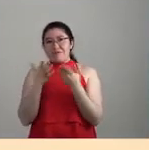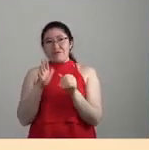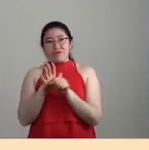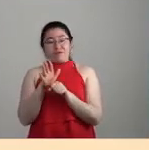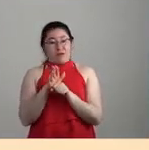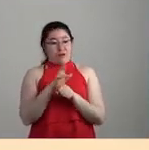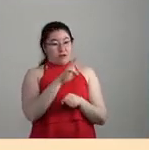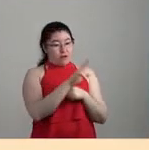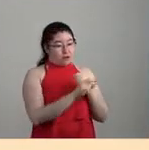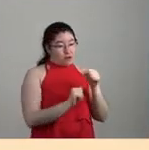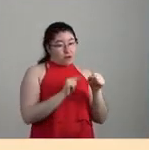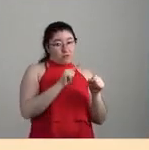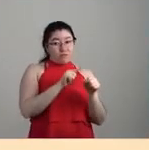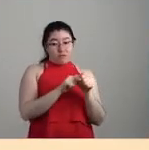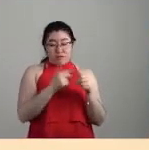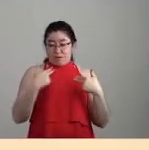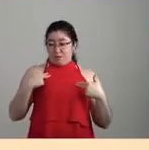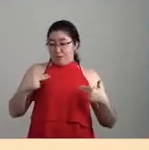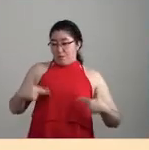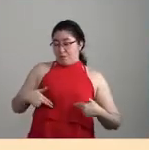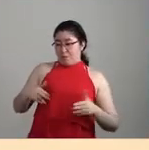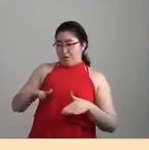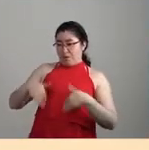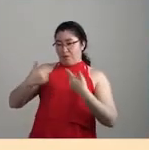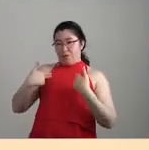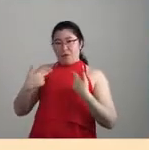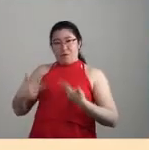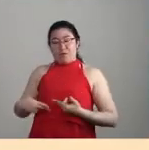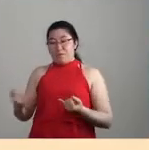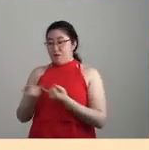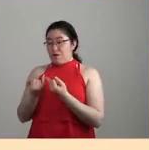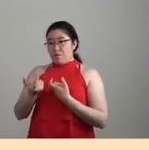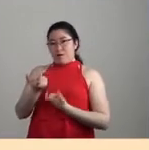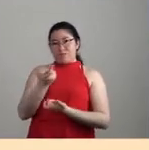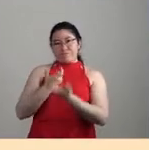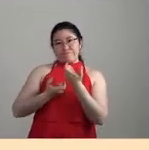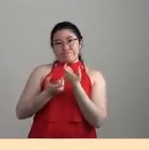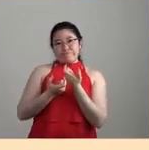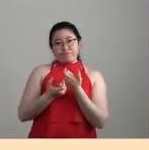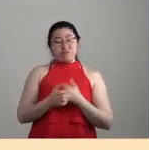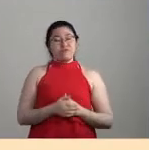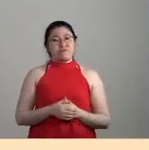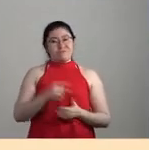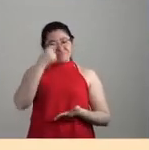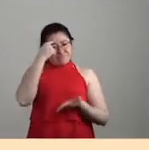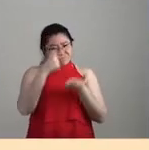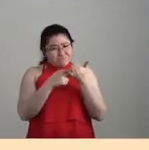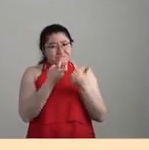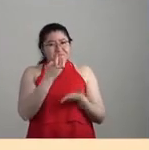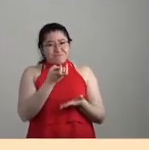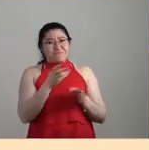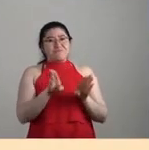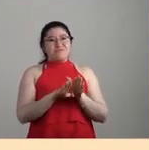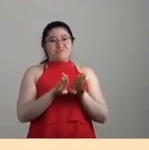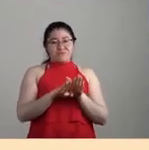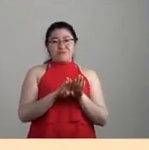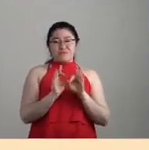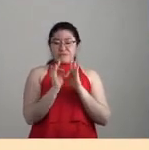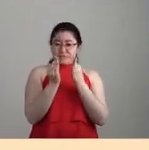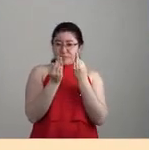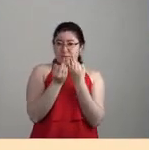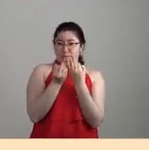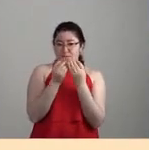las naturalezas humanas, extrahumanas y el capital. Entonces, bueno, creo que es eso, una perspectiva que está teniendo